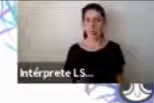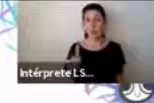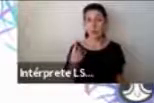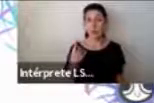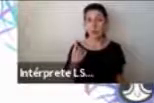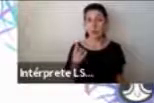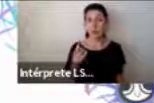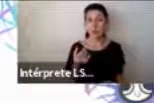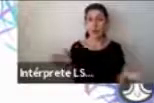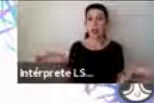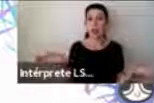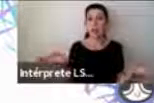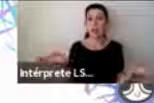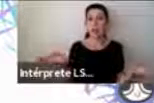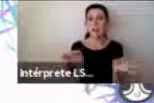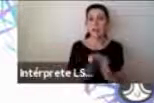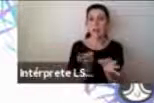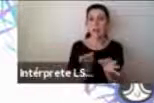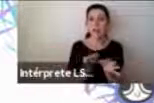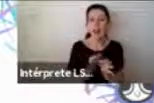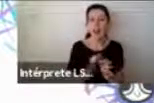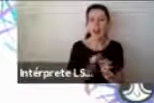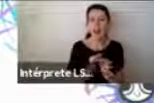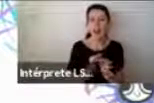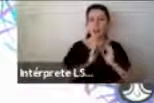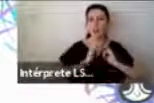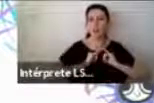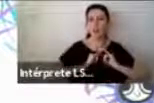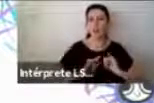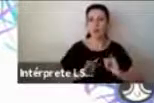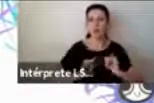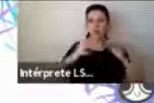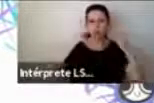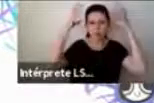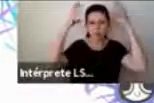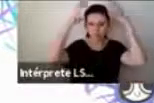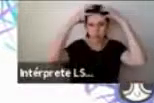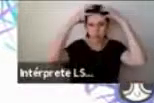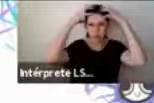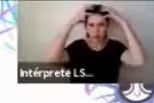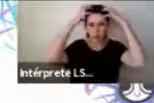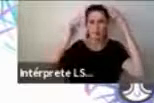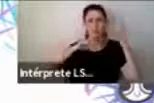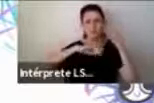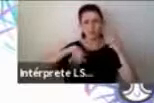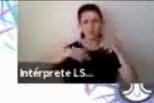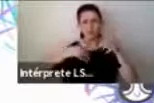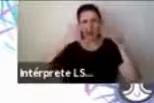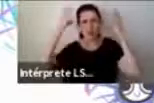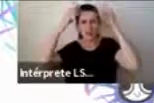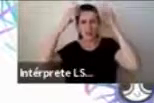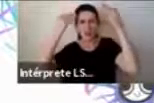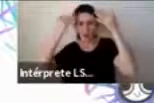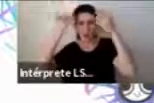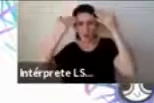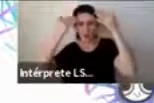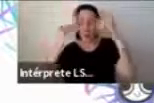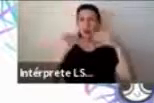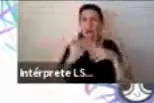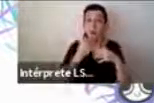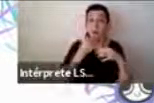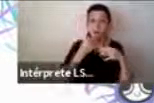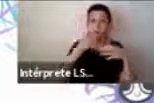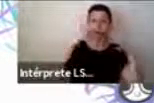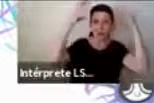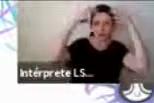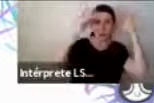información que es neuro. Ya nosotros hablamos un poco más desde el lado neuropsicológico, pero también tenemos neurodesarrollo, tenemos